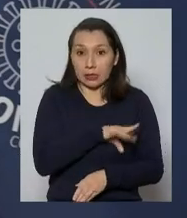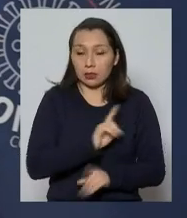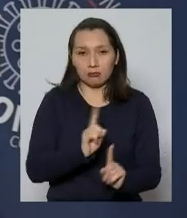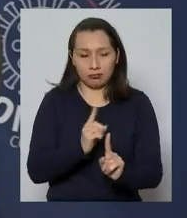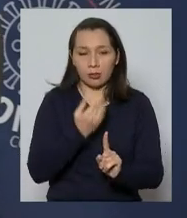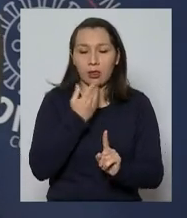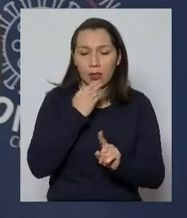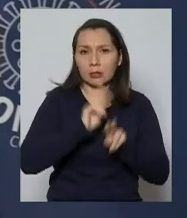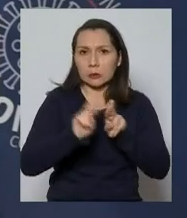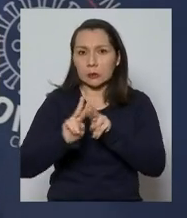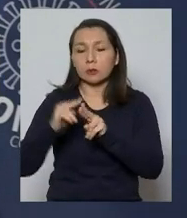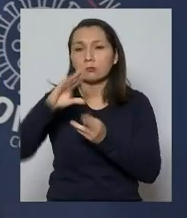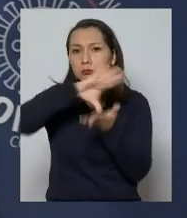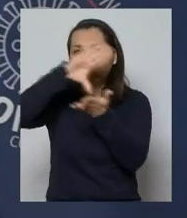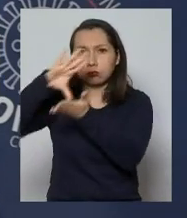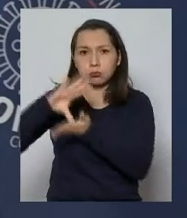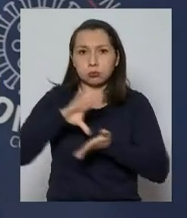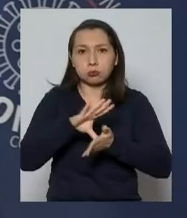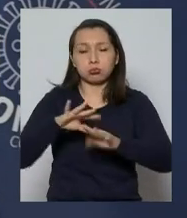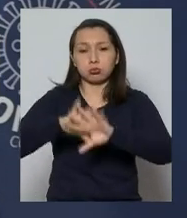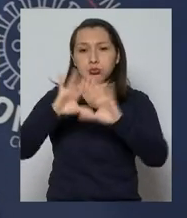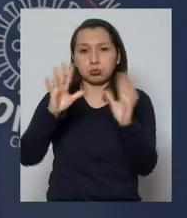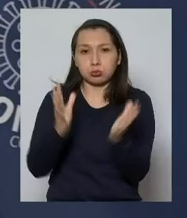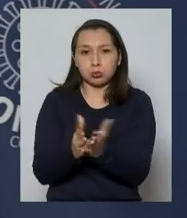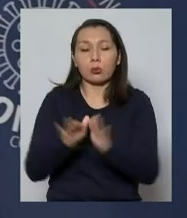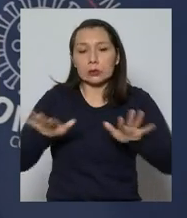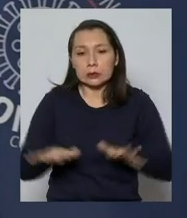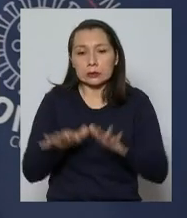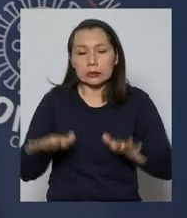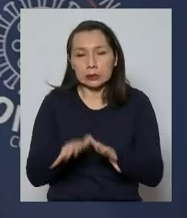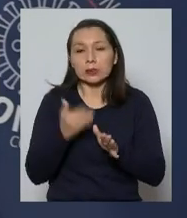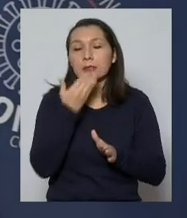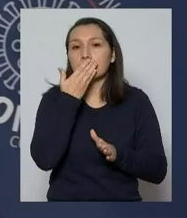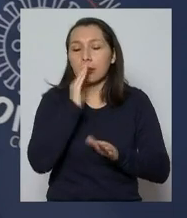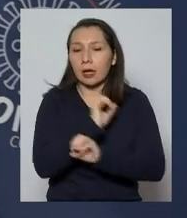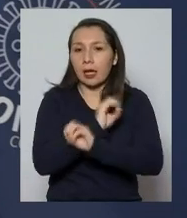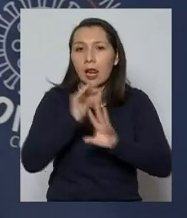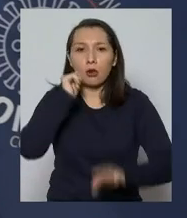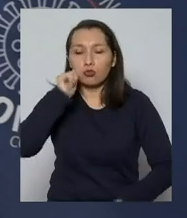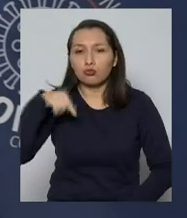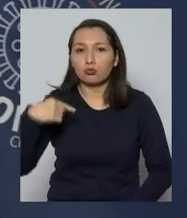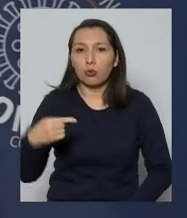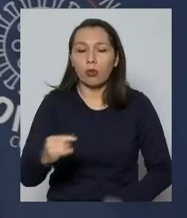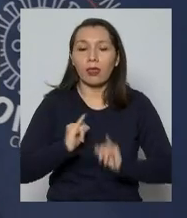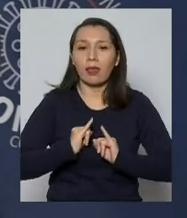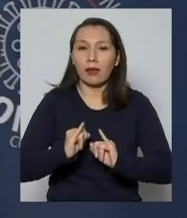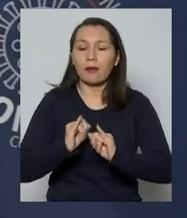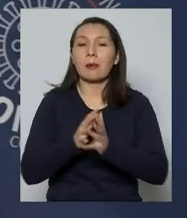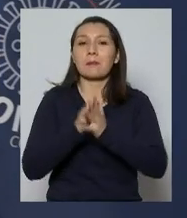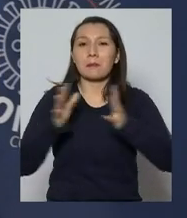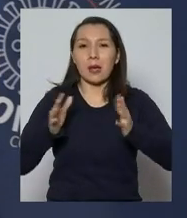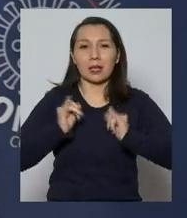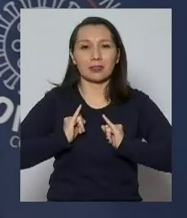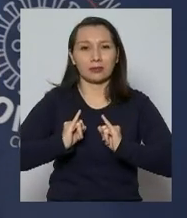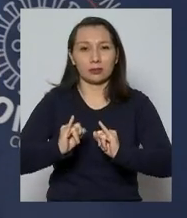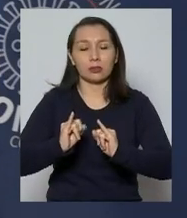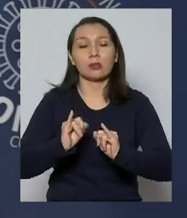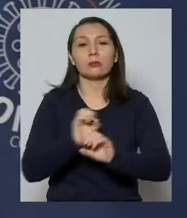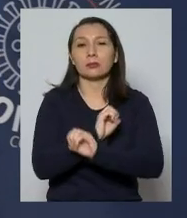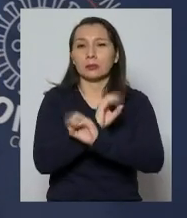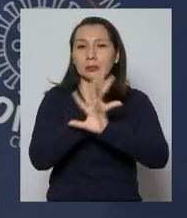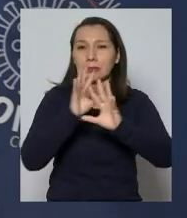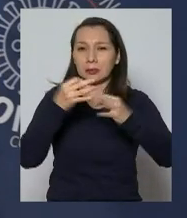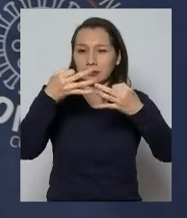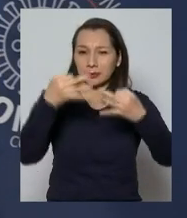sino que está haciendo una exigencia para todos los países que estamos haciendo un esfuerzo cada día por entregar más información, por entregar